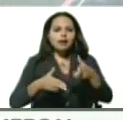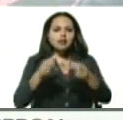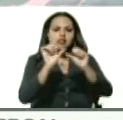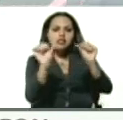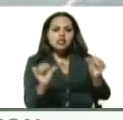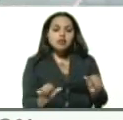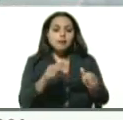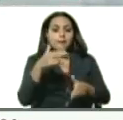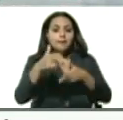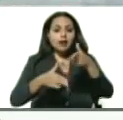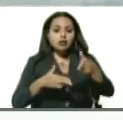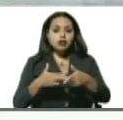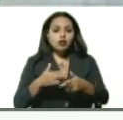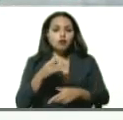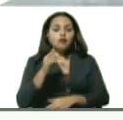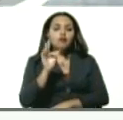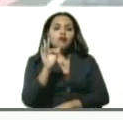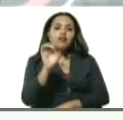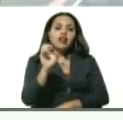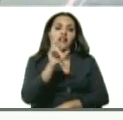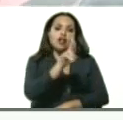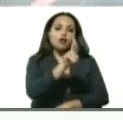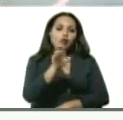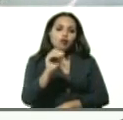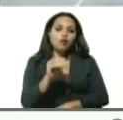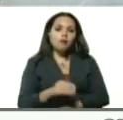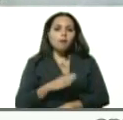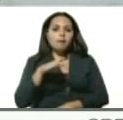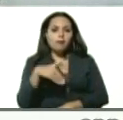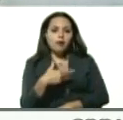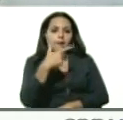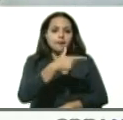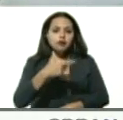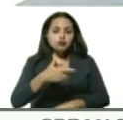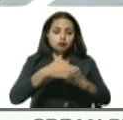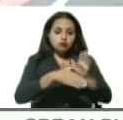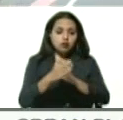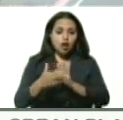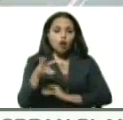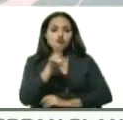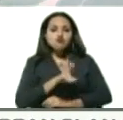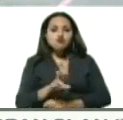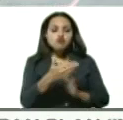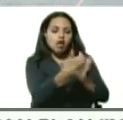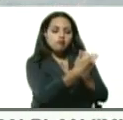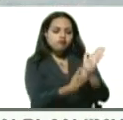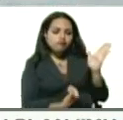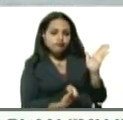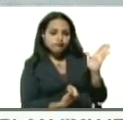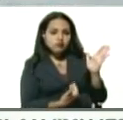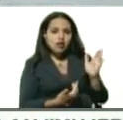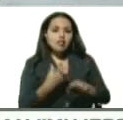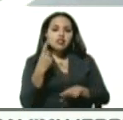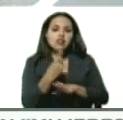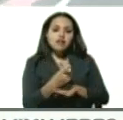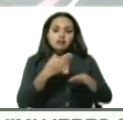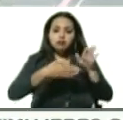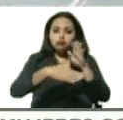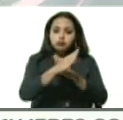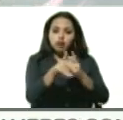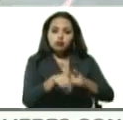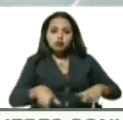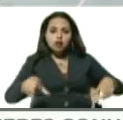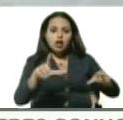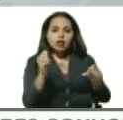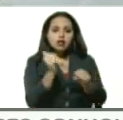ferrocarriles para el desplazamiento de aquellas personas que con el debido salvoconducto deban dirigirse hacia sus sitios de trabajo